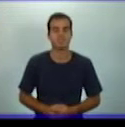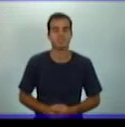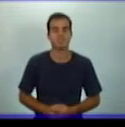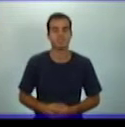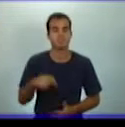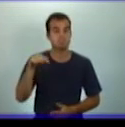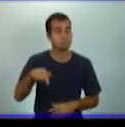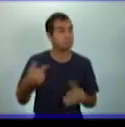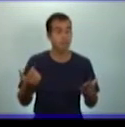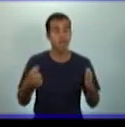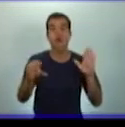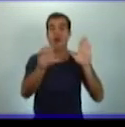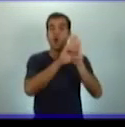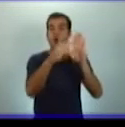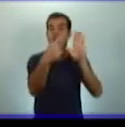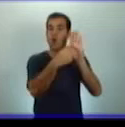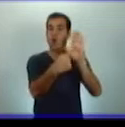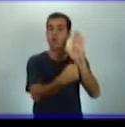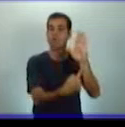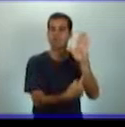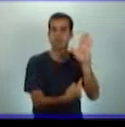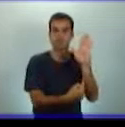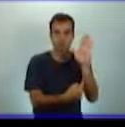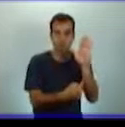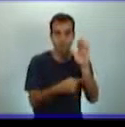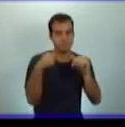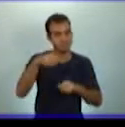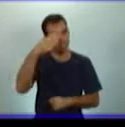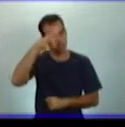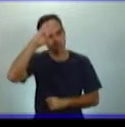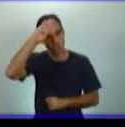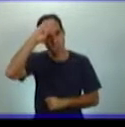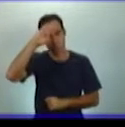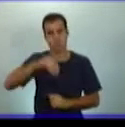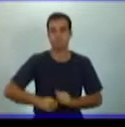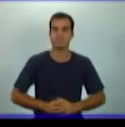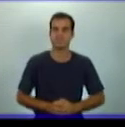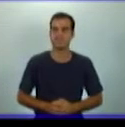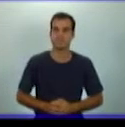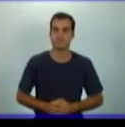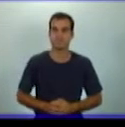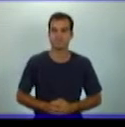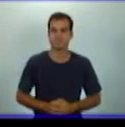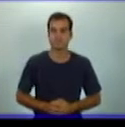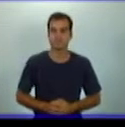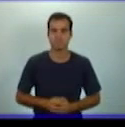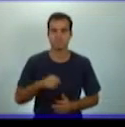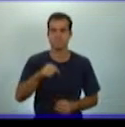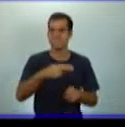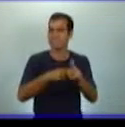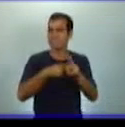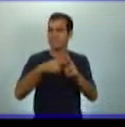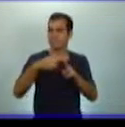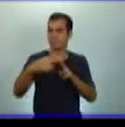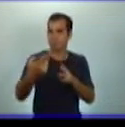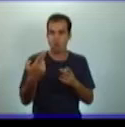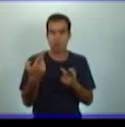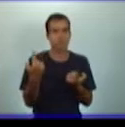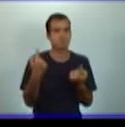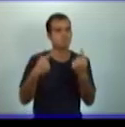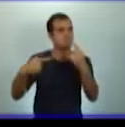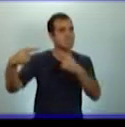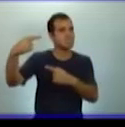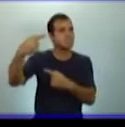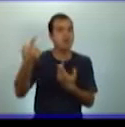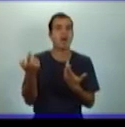de la constitución de la República de Cuba, de su historia, de los principales